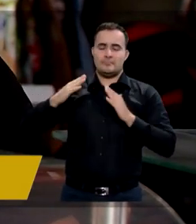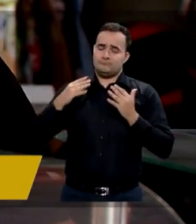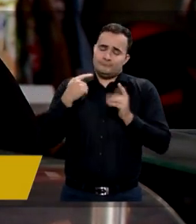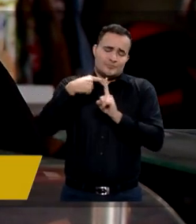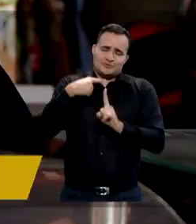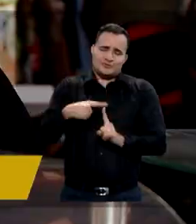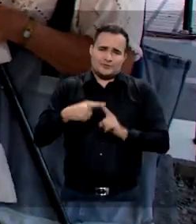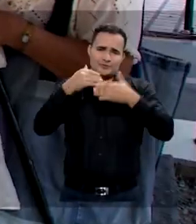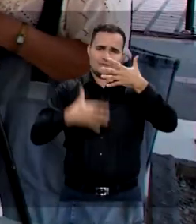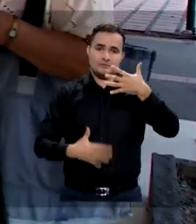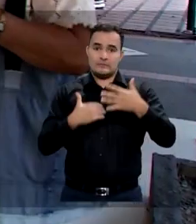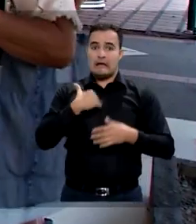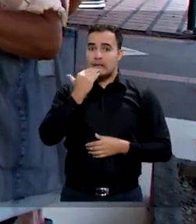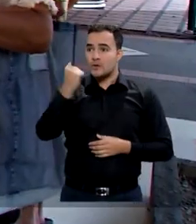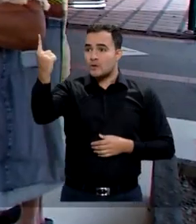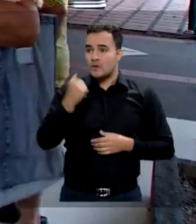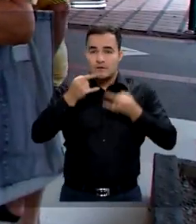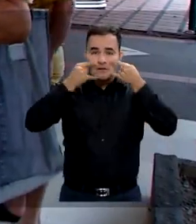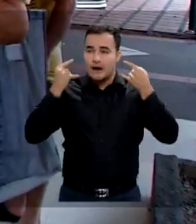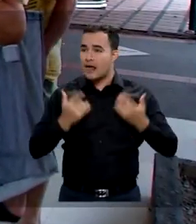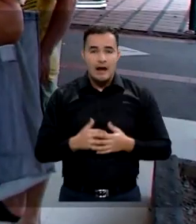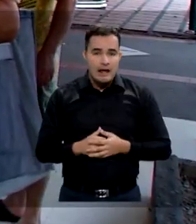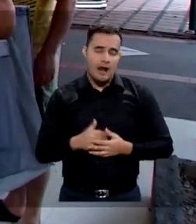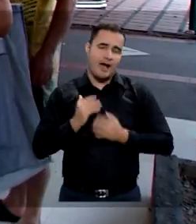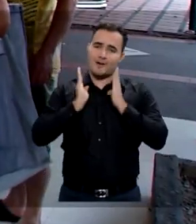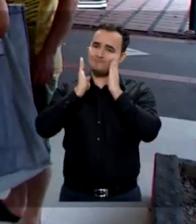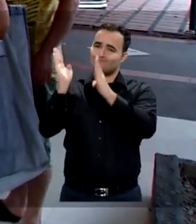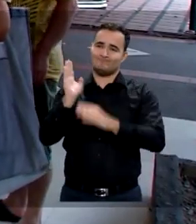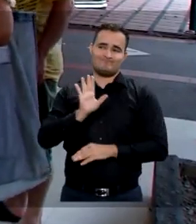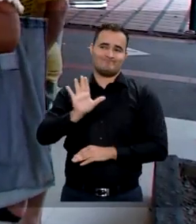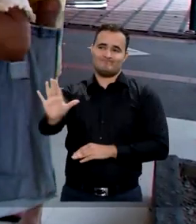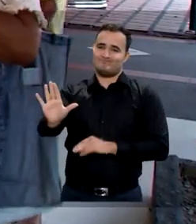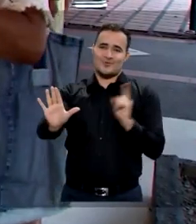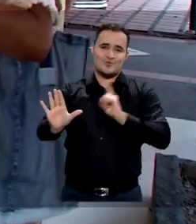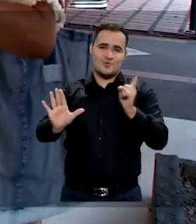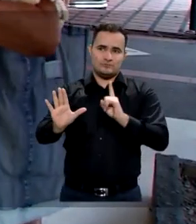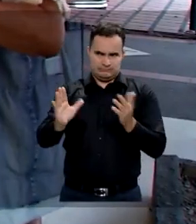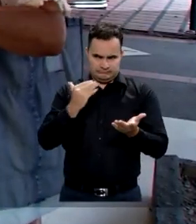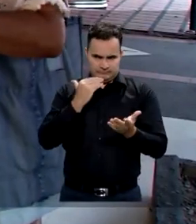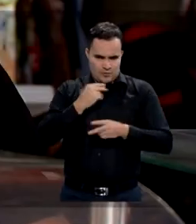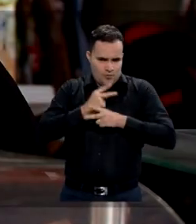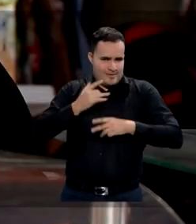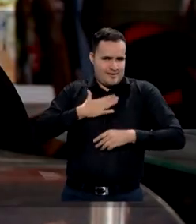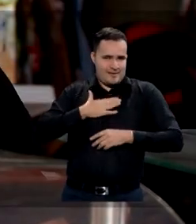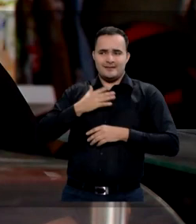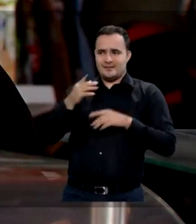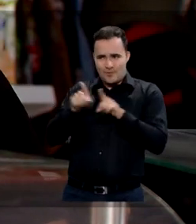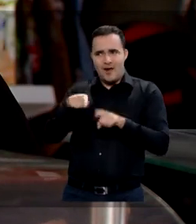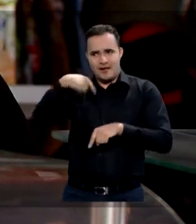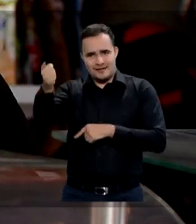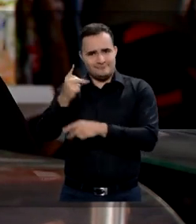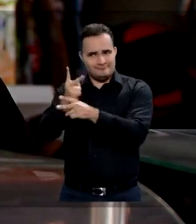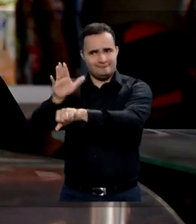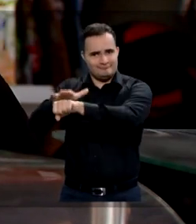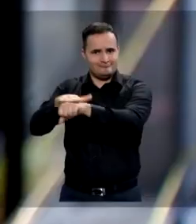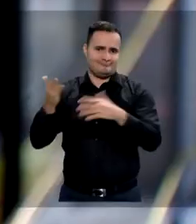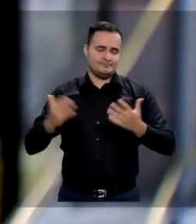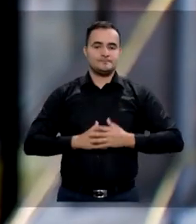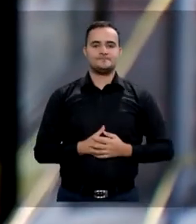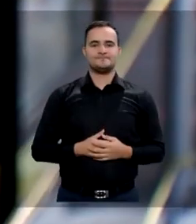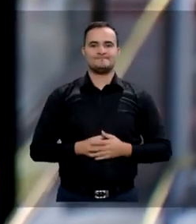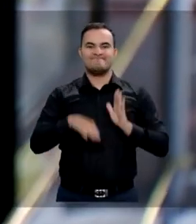lados ha sido muy bueno. El que no trae el tapabocas, la verdad no lo atendemos porque la verdad, o sea, nos cuidamos nosotros y cuidamos la gente.